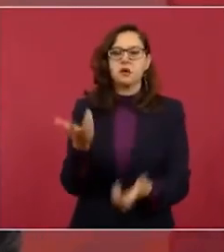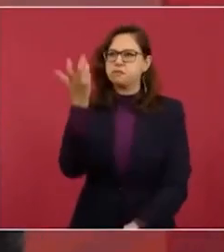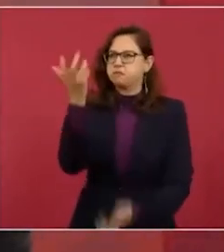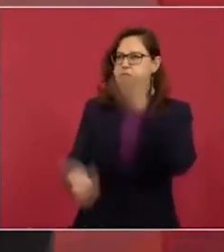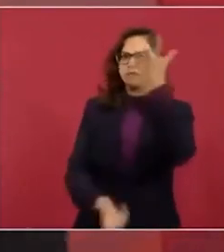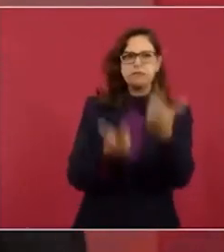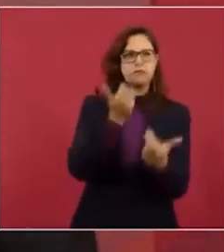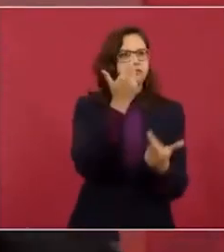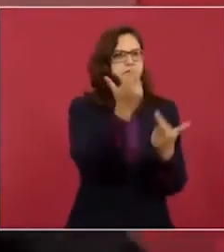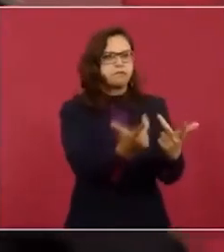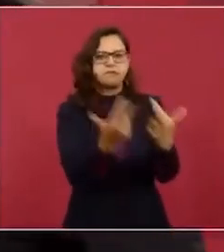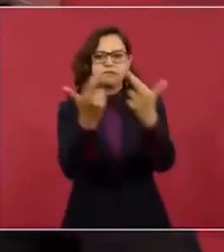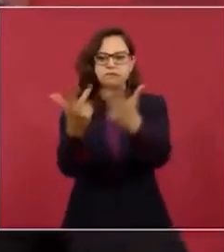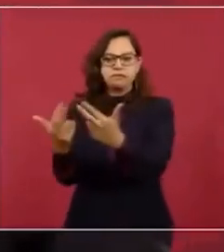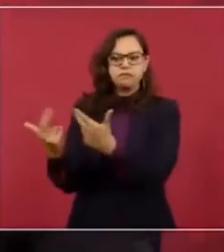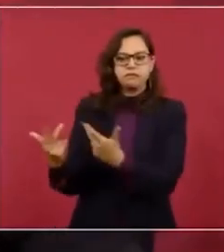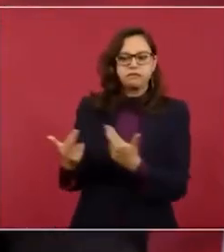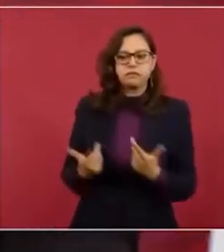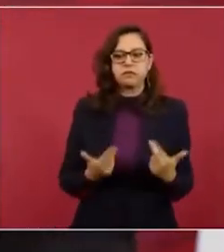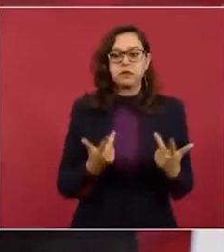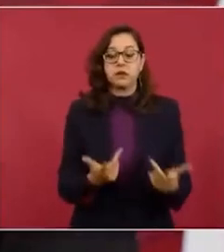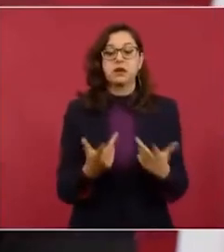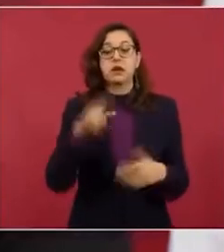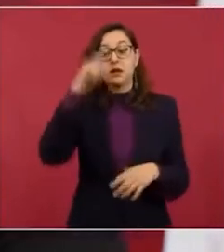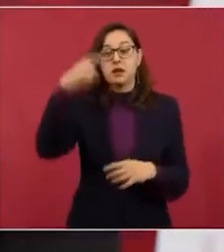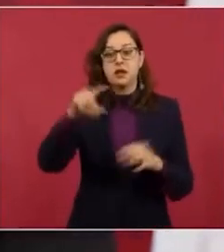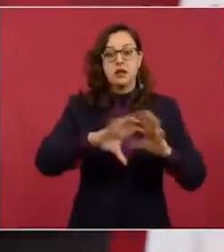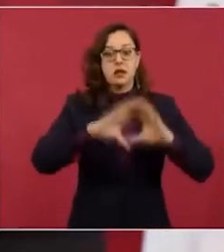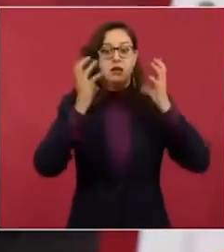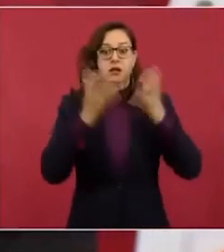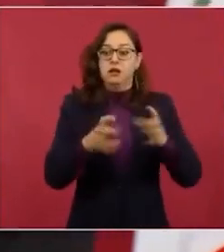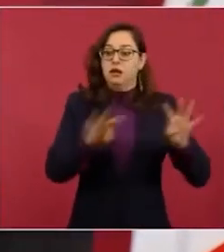que sea noticia mundial.